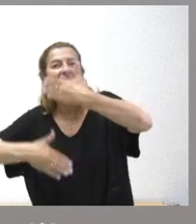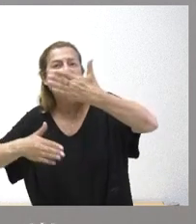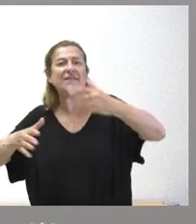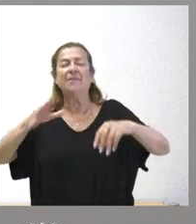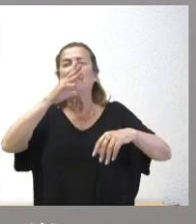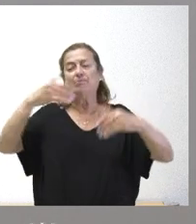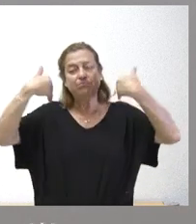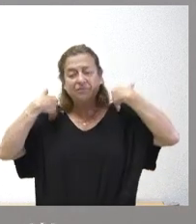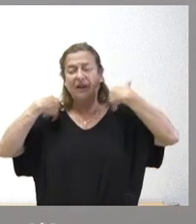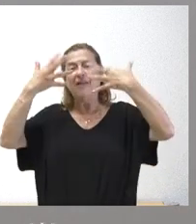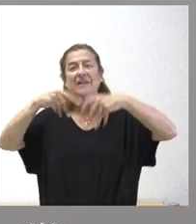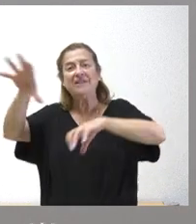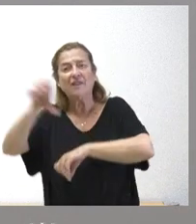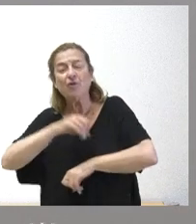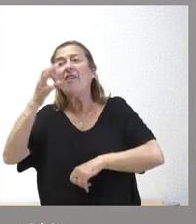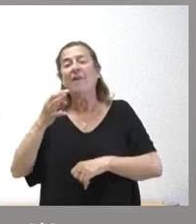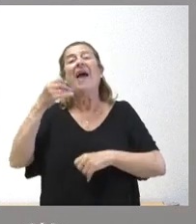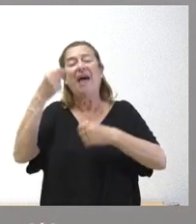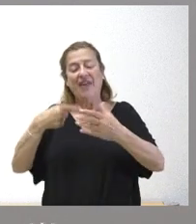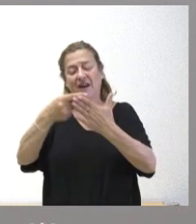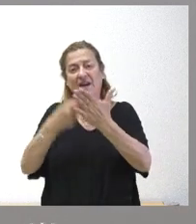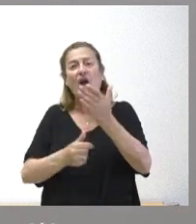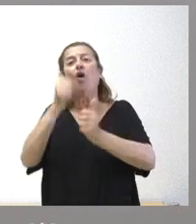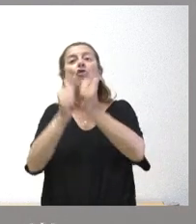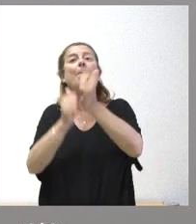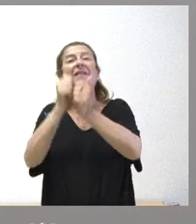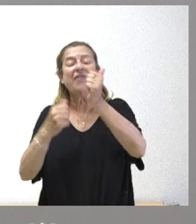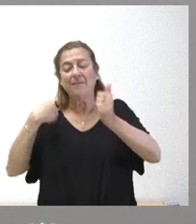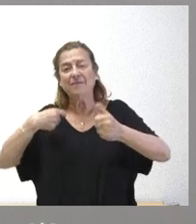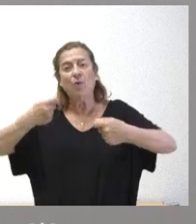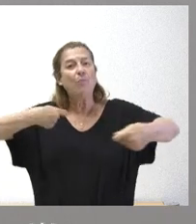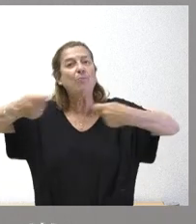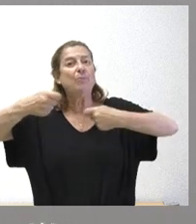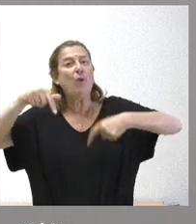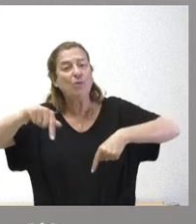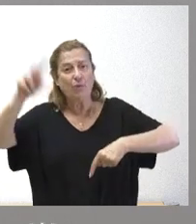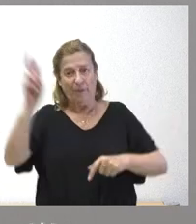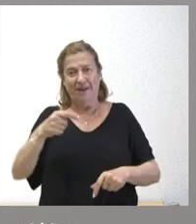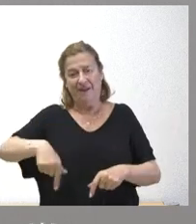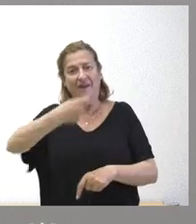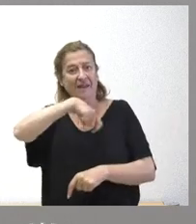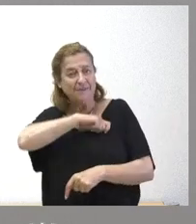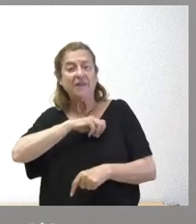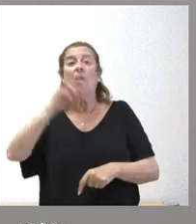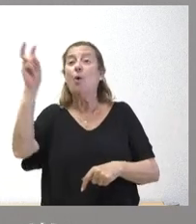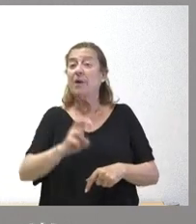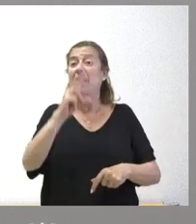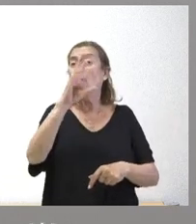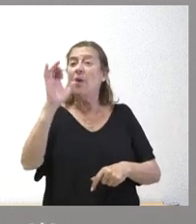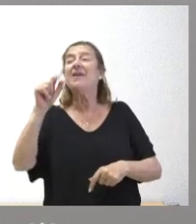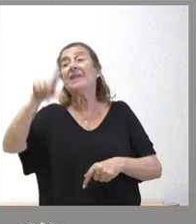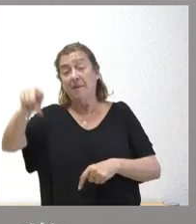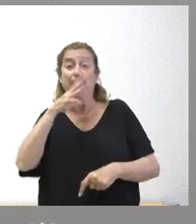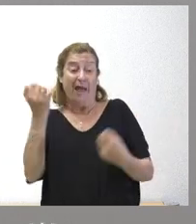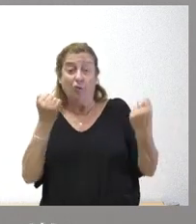la Administración esto tiene que regularse en la competencia del producto que viene a España y que viene a la Unión Europea y esto pasa también para el automóvil